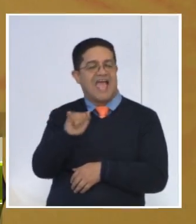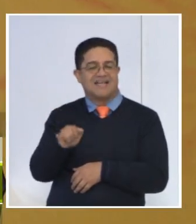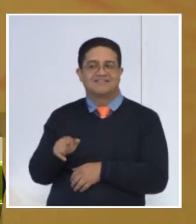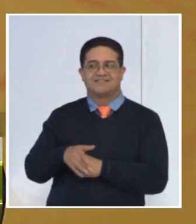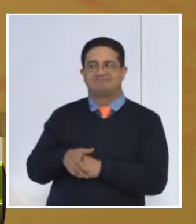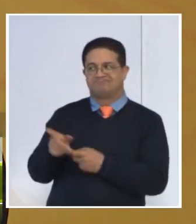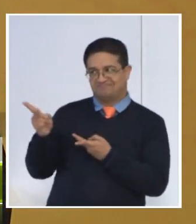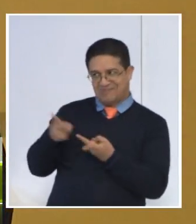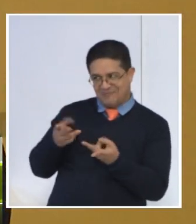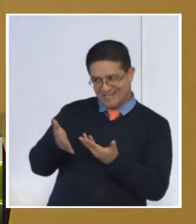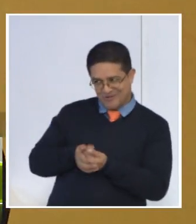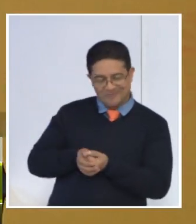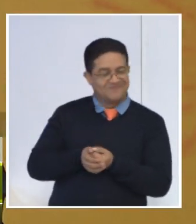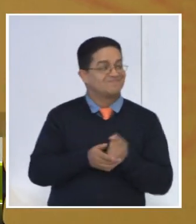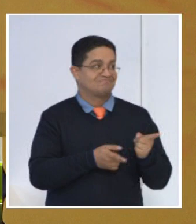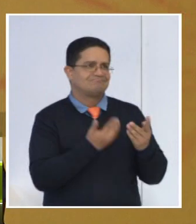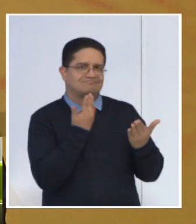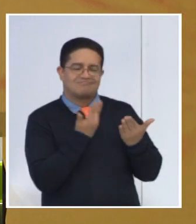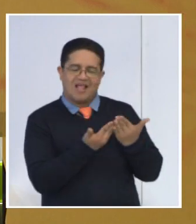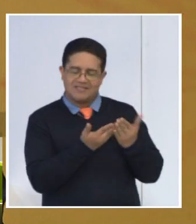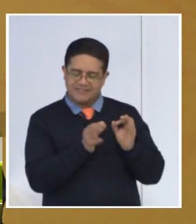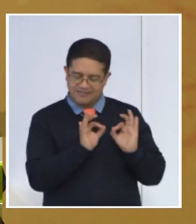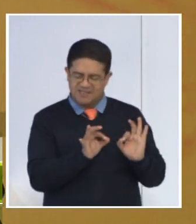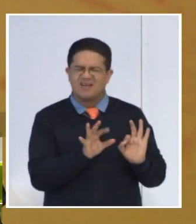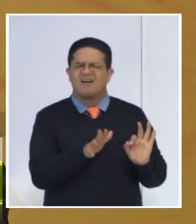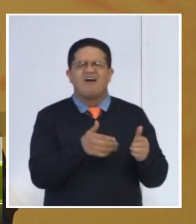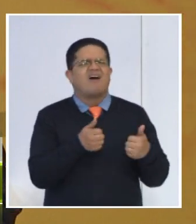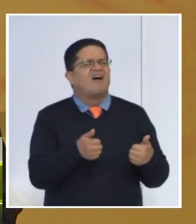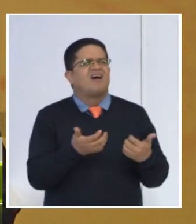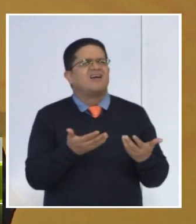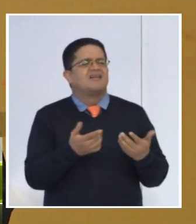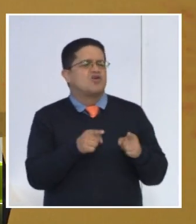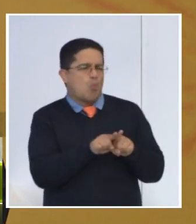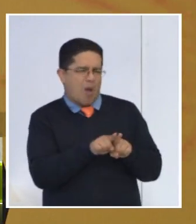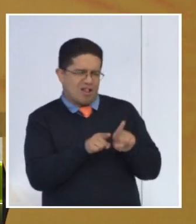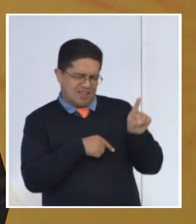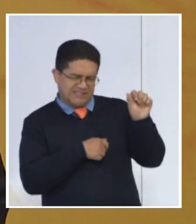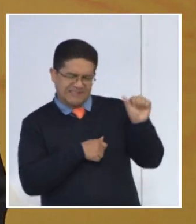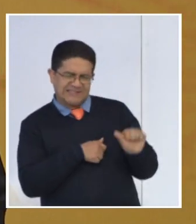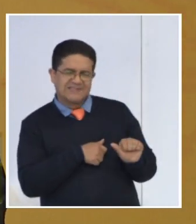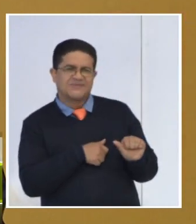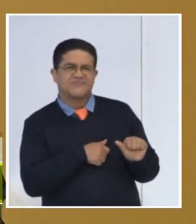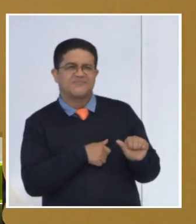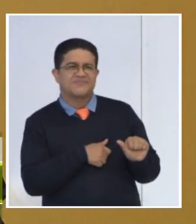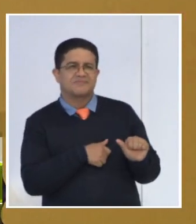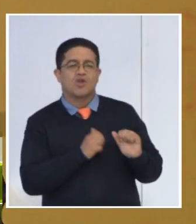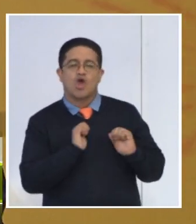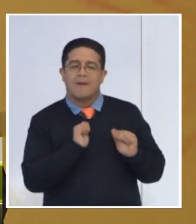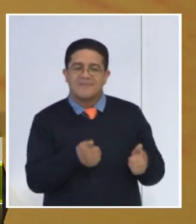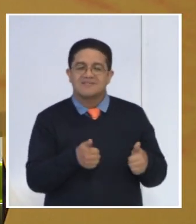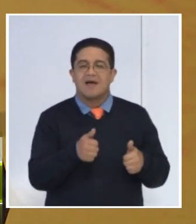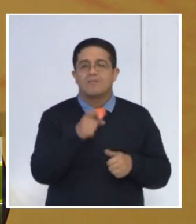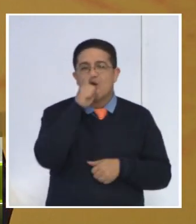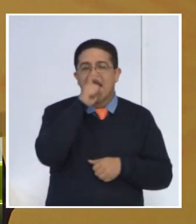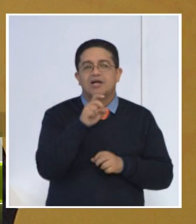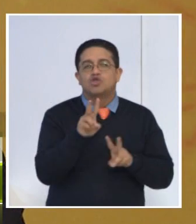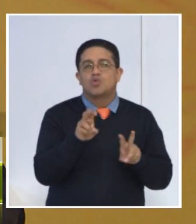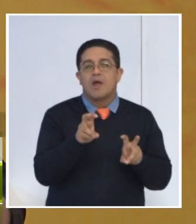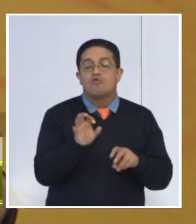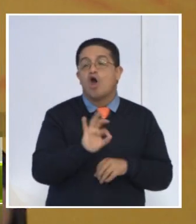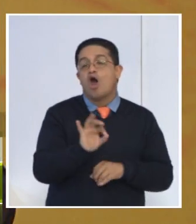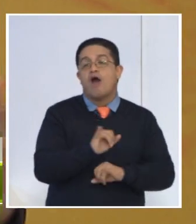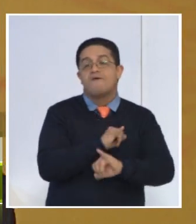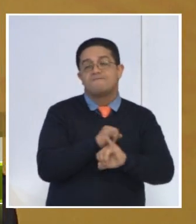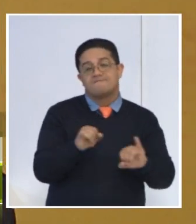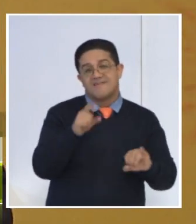Muchas gracias, de verdad, por estos espacios. Bueno, la verdad es que, como tú lo acabas de decir, cuando empezamos un nuevo año o cuando estamos terminando un